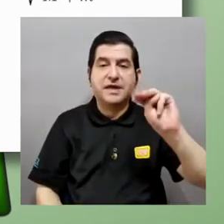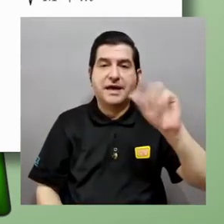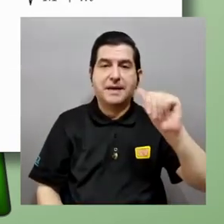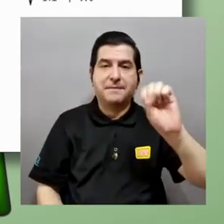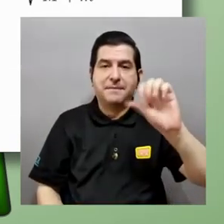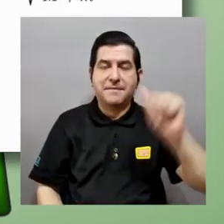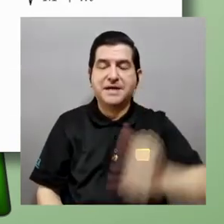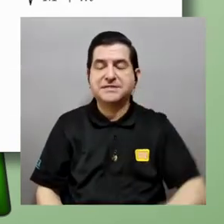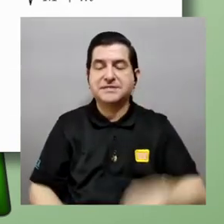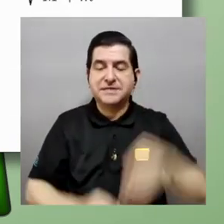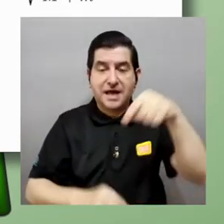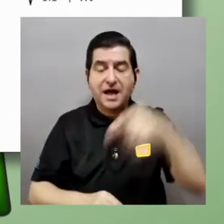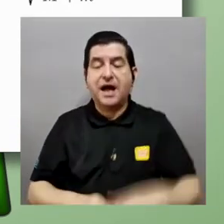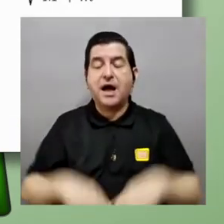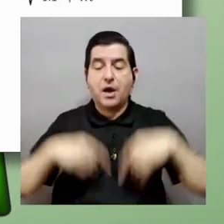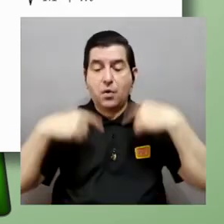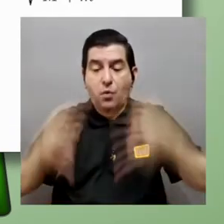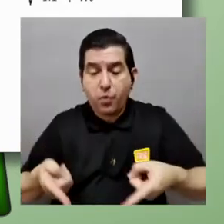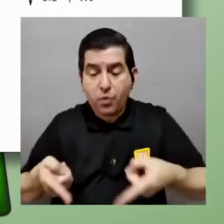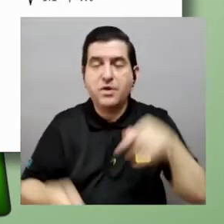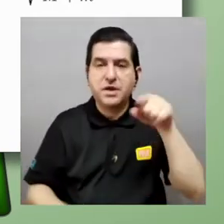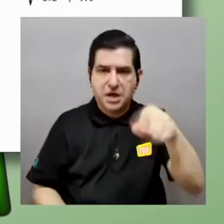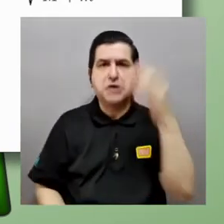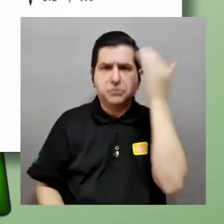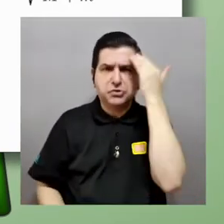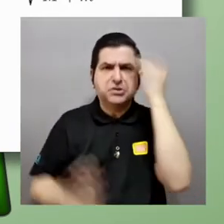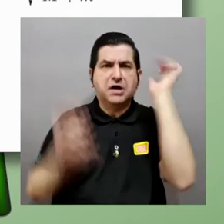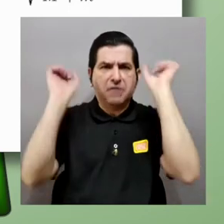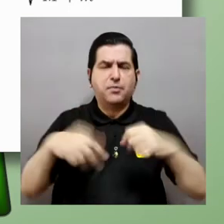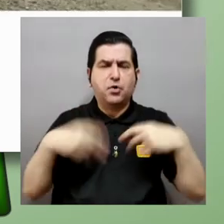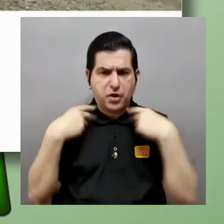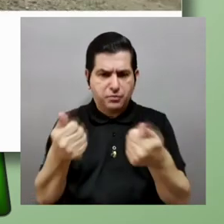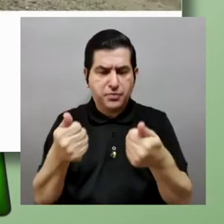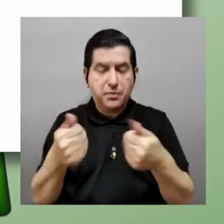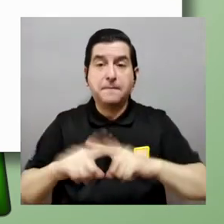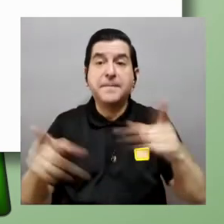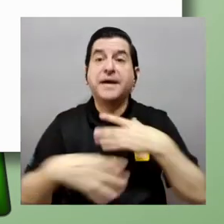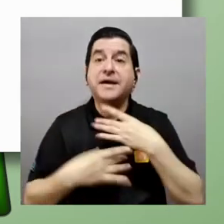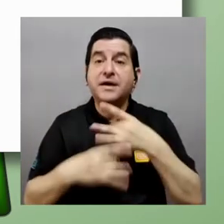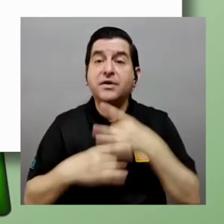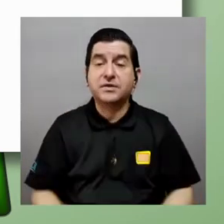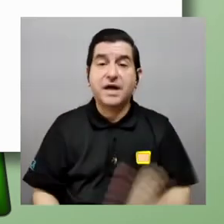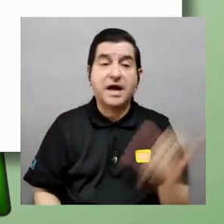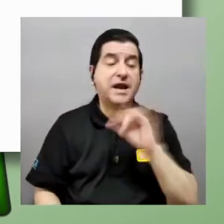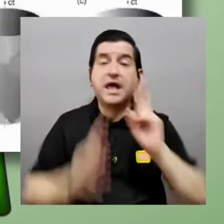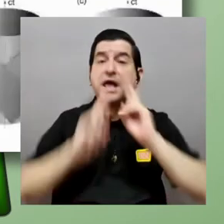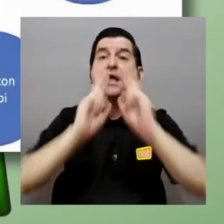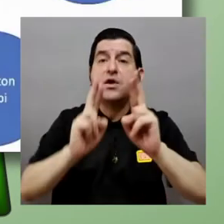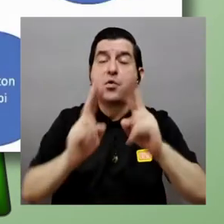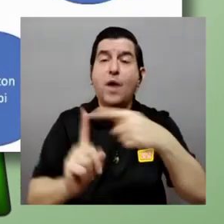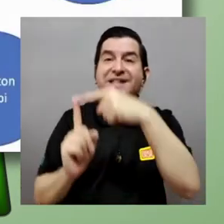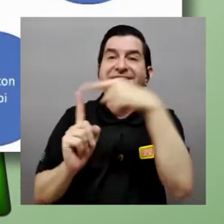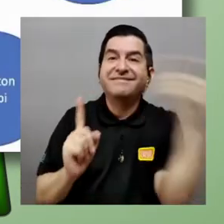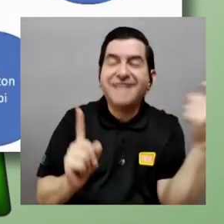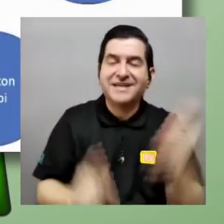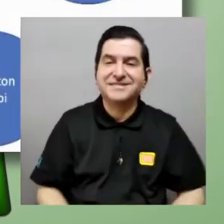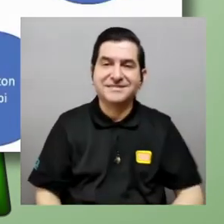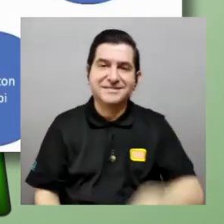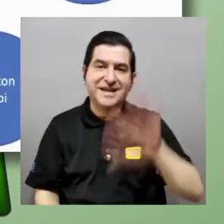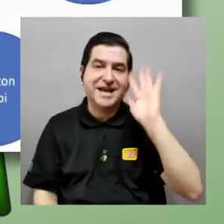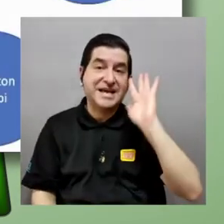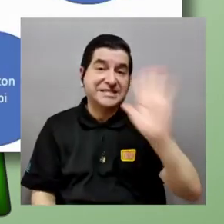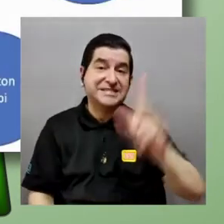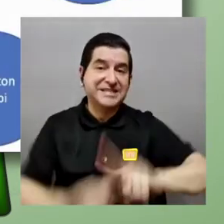la masa cae y esa aceleración es totalmente conocible pero lo que es interesante es cómo llegar a ese mismo resultado a